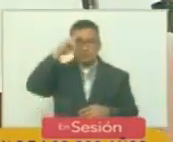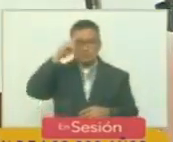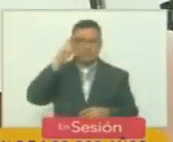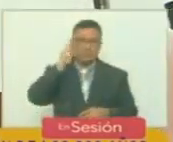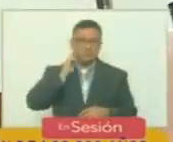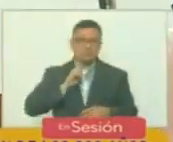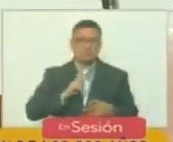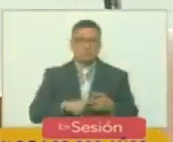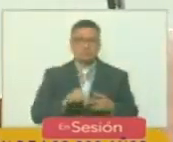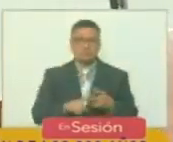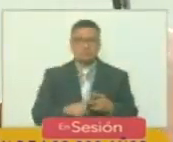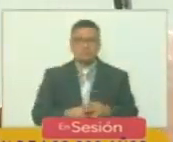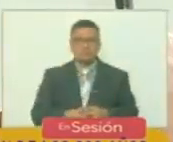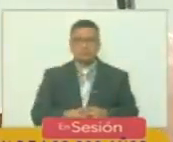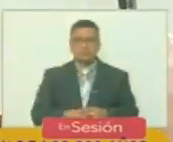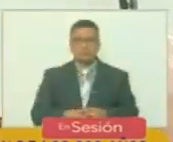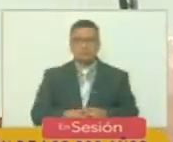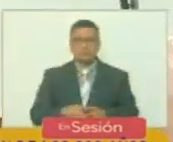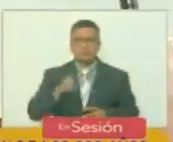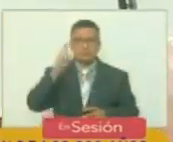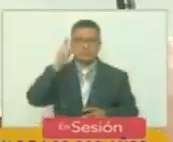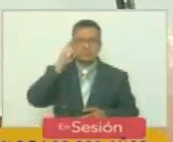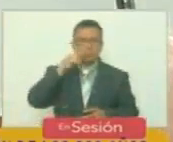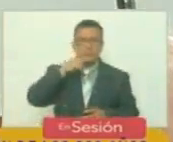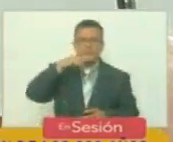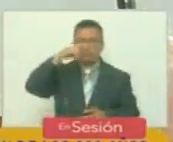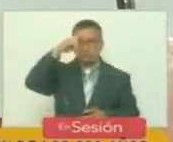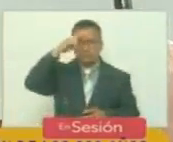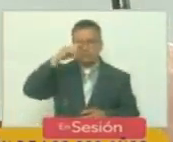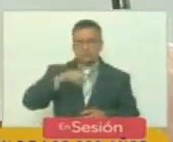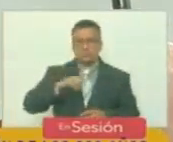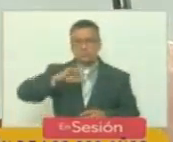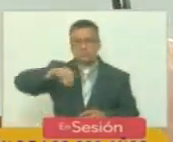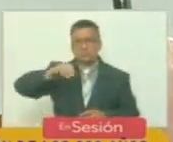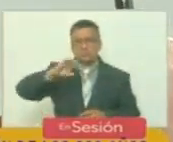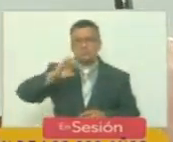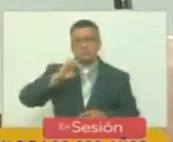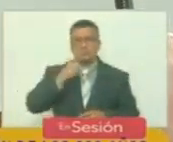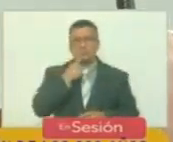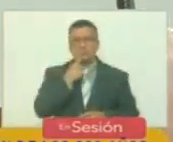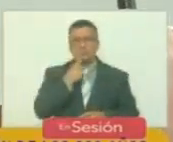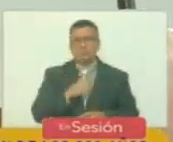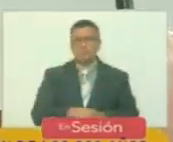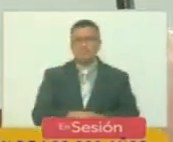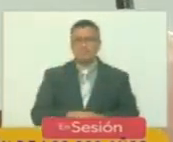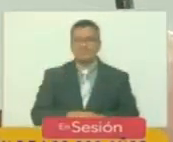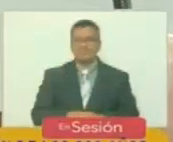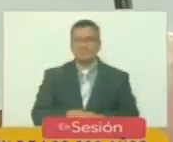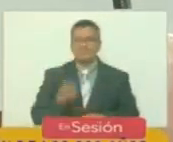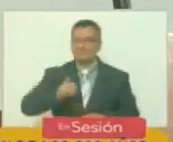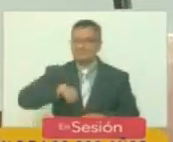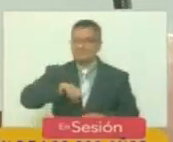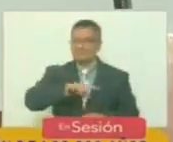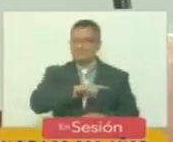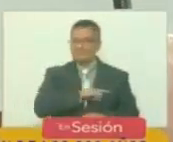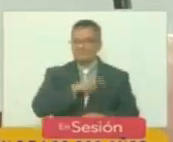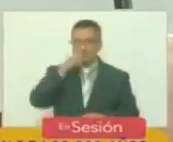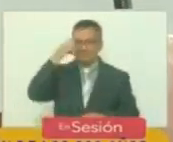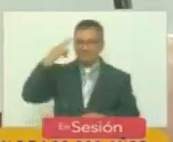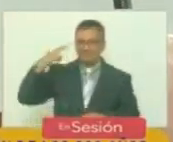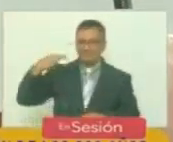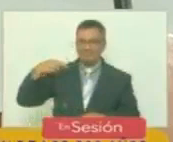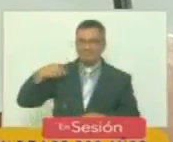y el padre José de San Martín es para nosotros un honor